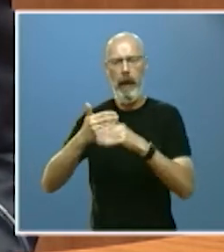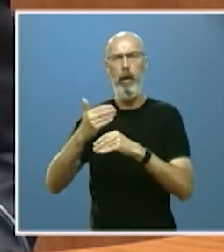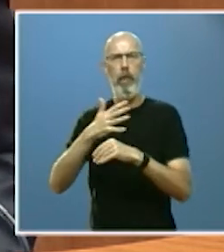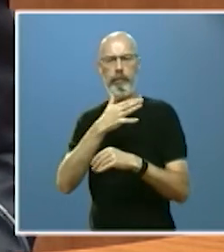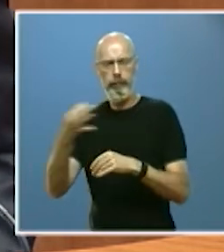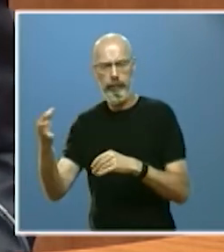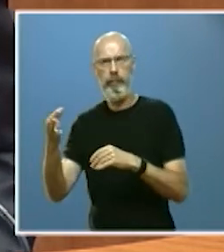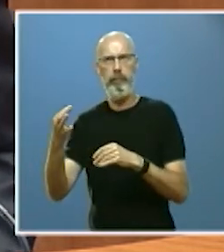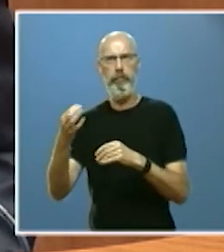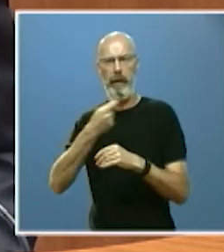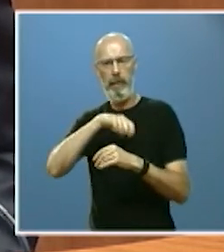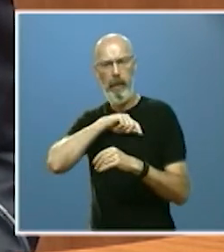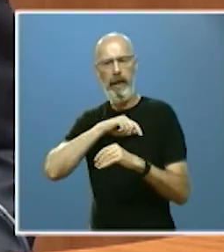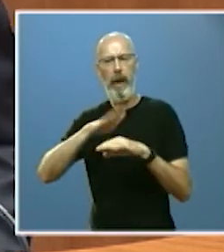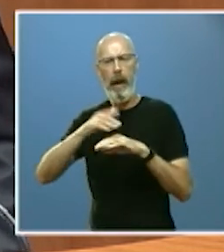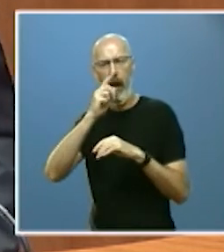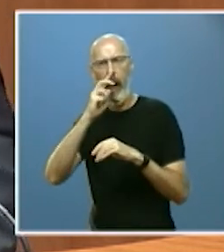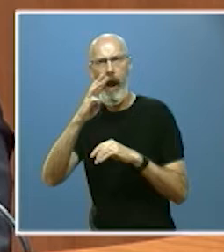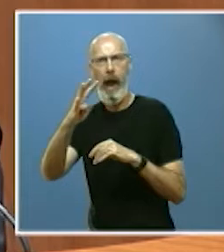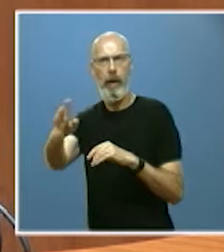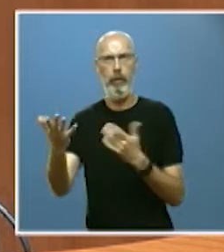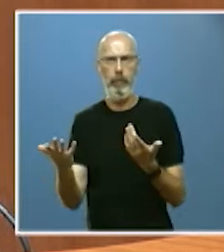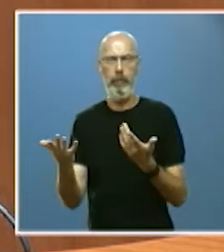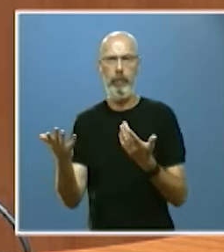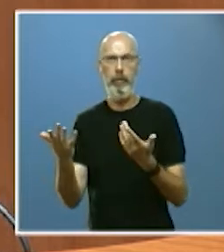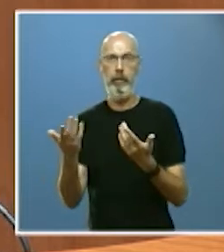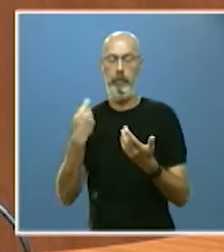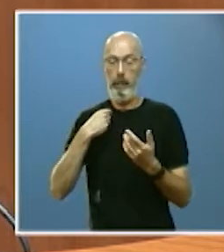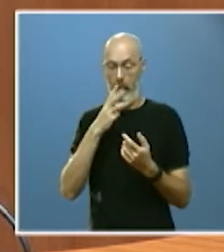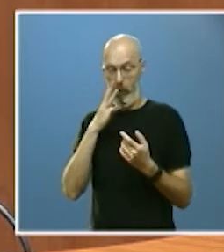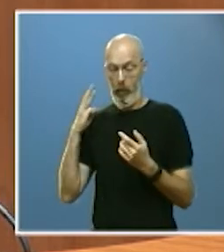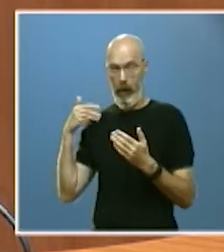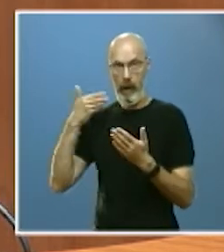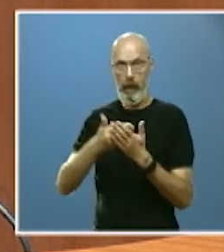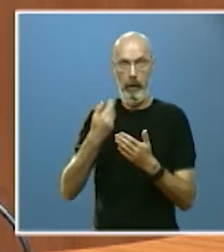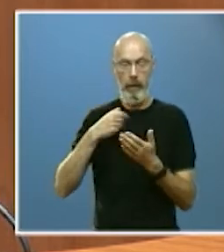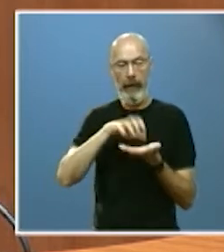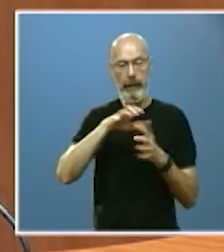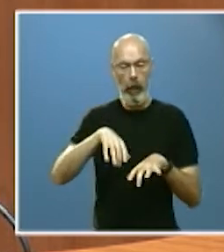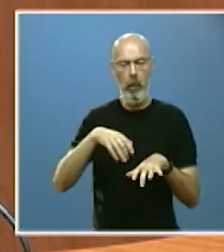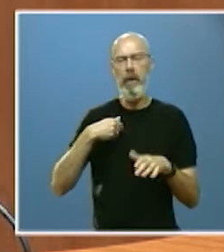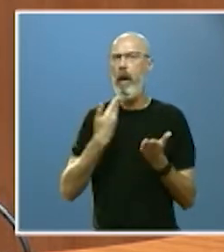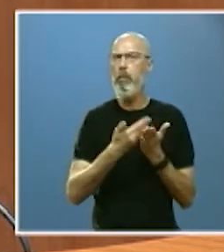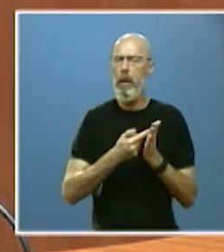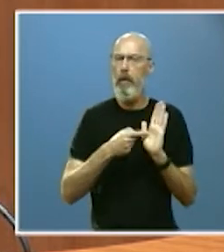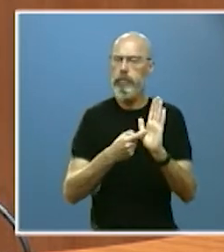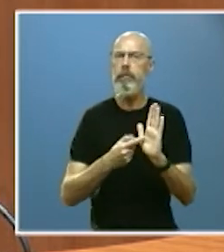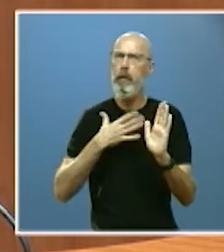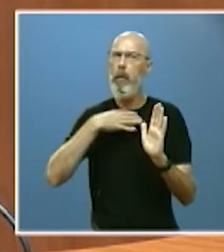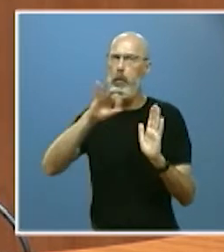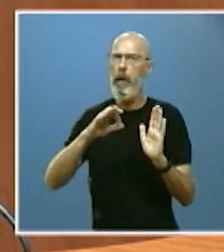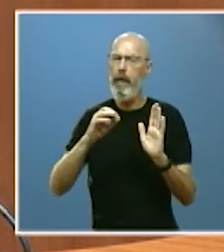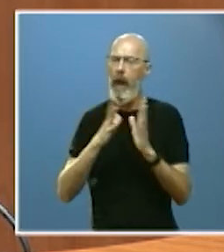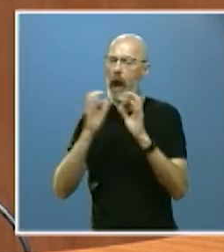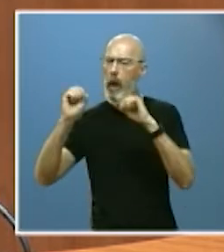durante las próximas décadas en esta legislatura Castilla y León ha demostrado que sí es posible lograr acuerdos